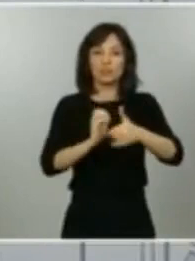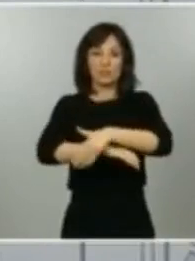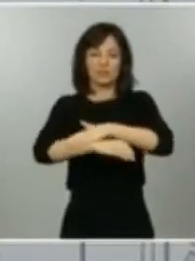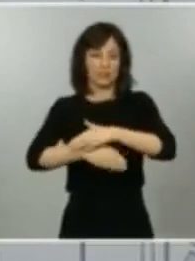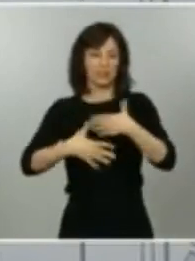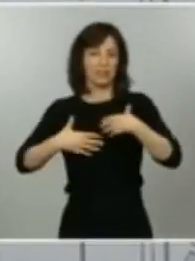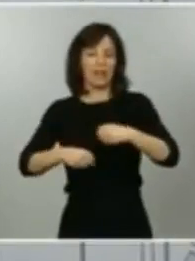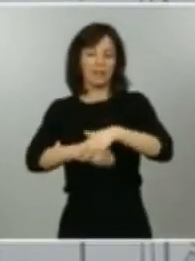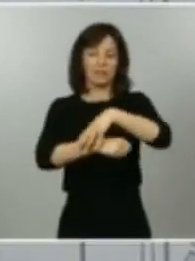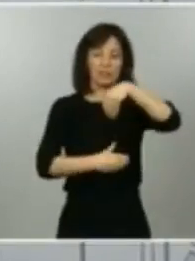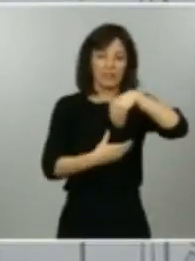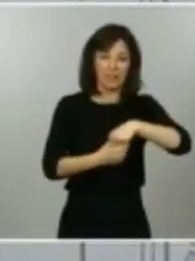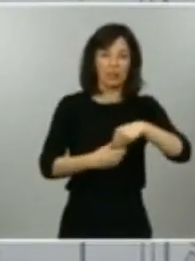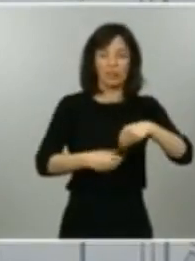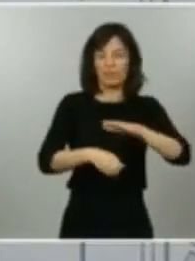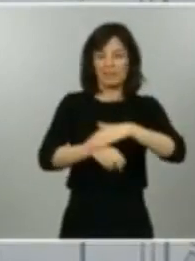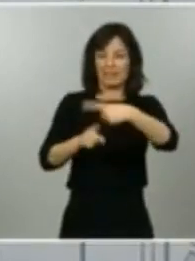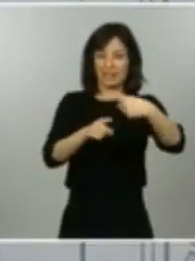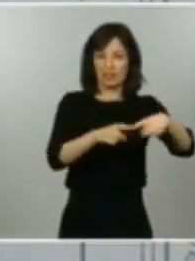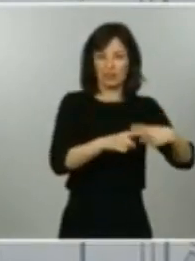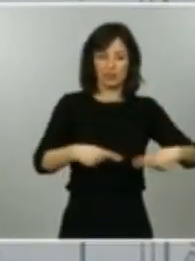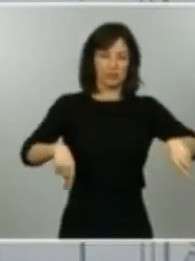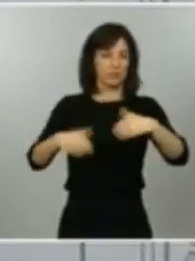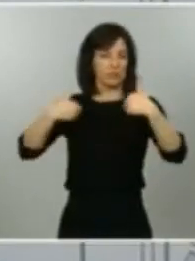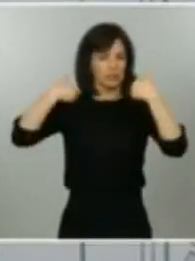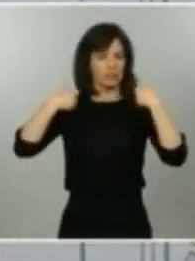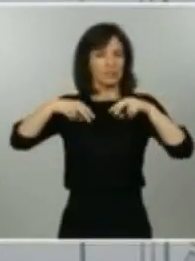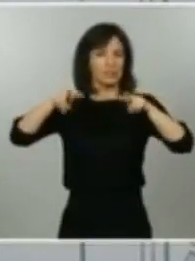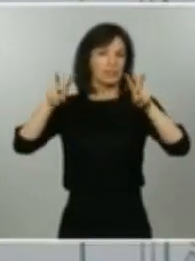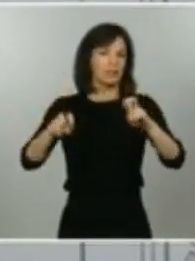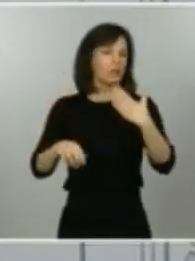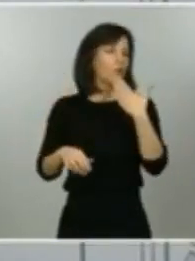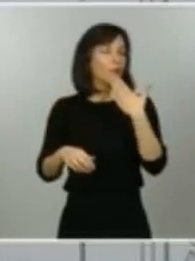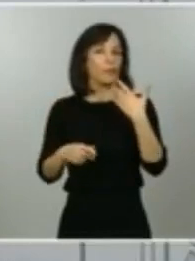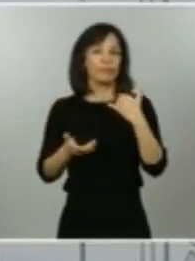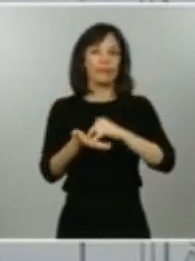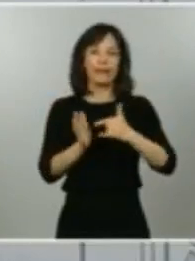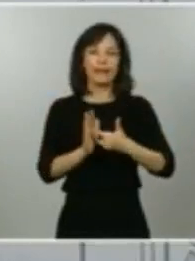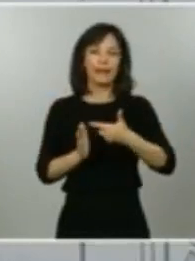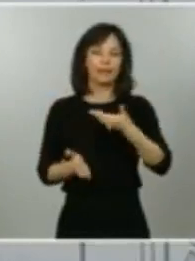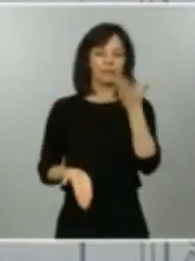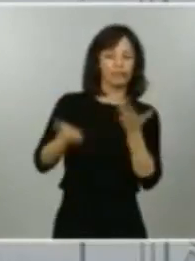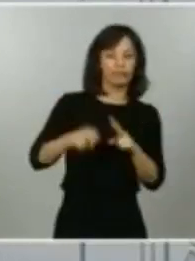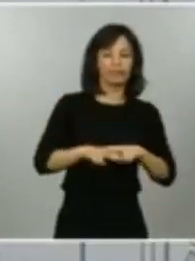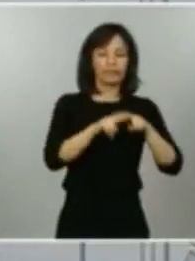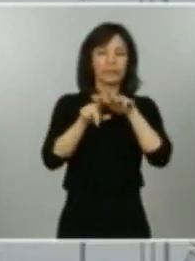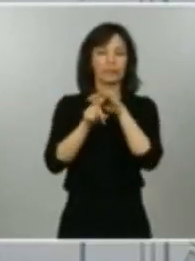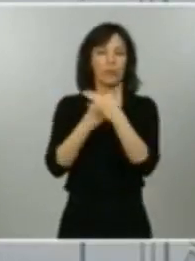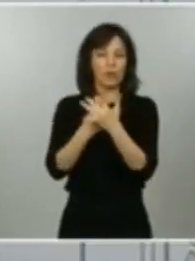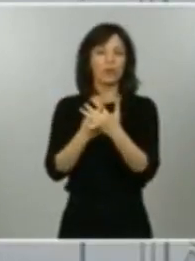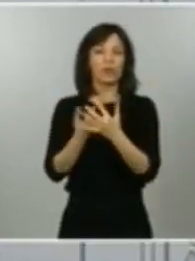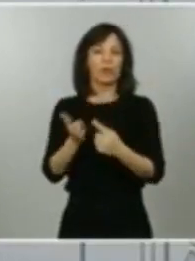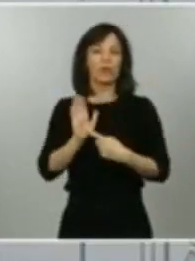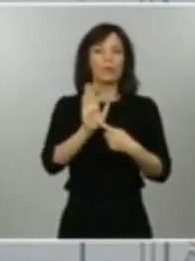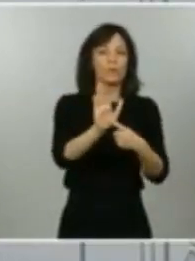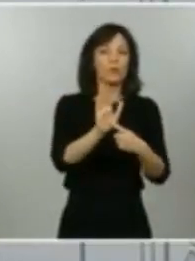y de los otros ministerios que tienen una responsabilidad digamos de técnica y de valoración de la situación se proponen áreas que no sean excesivamente